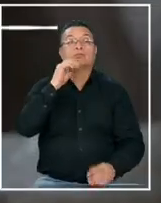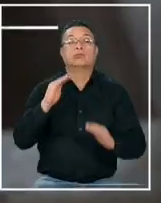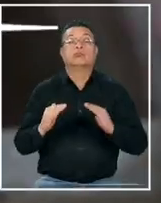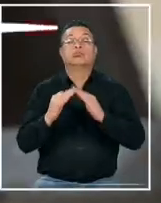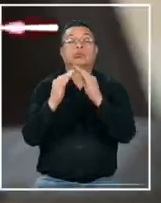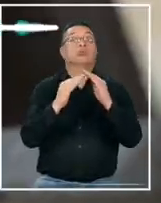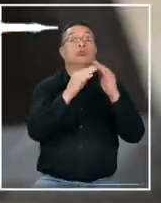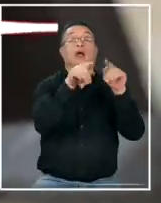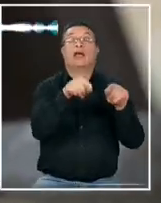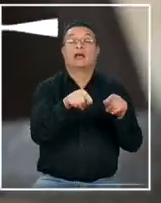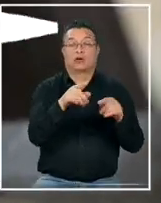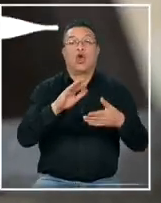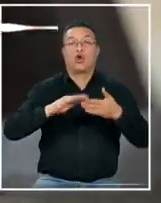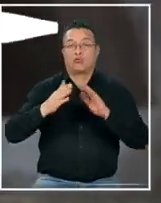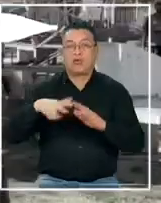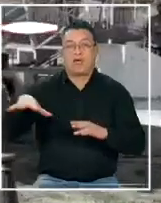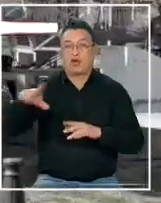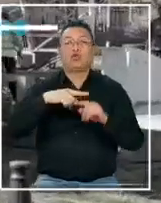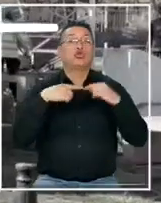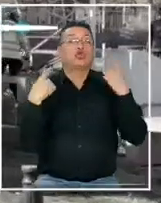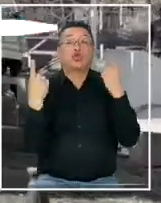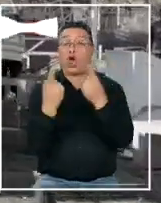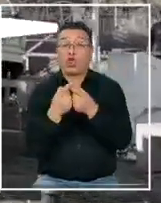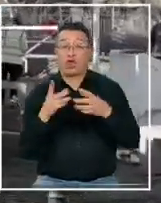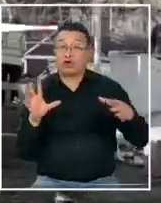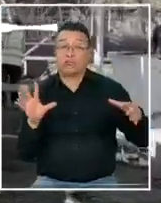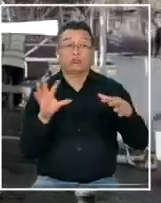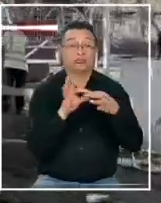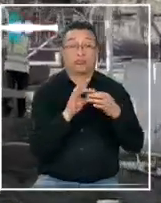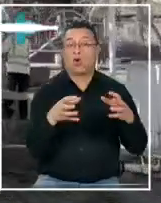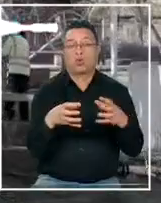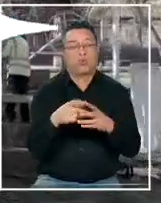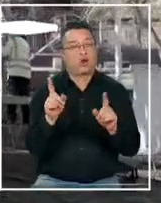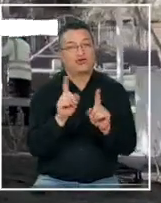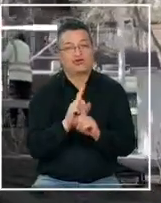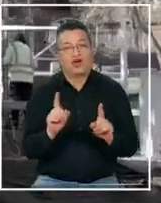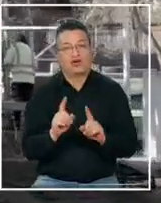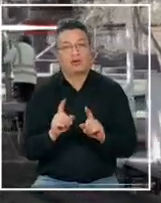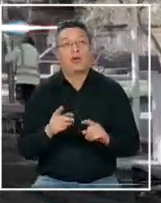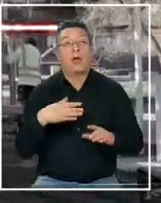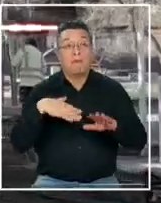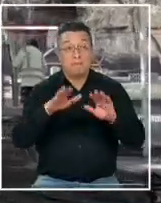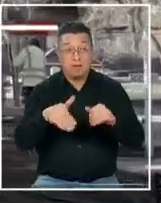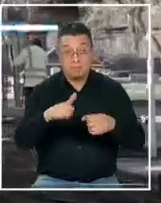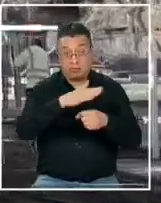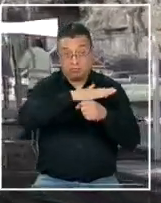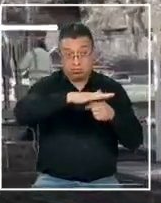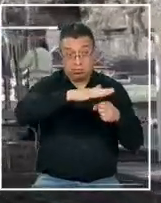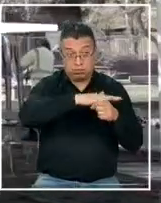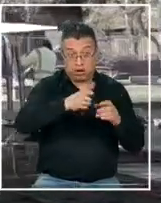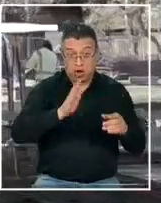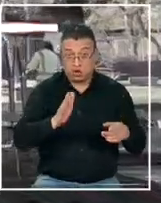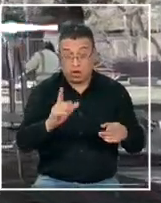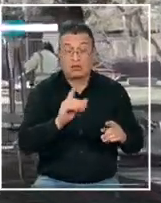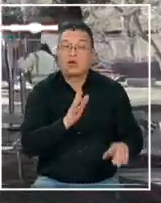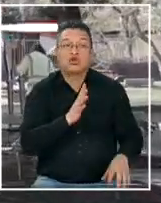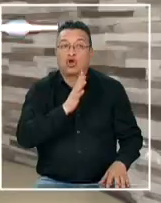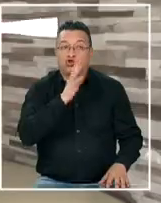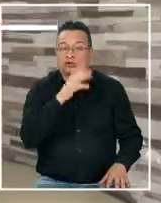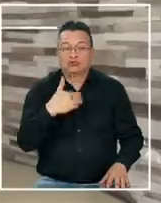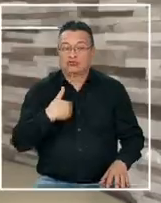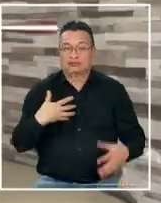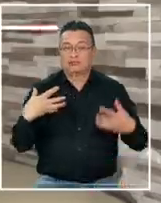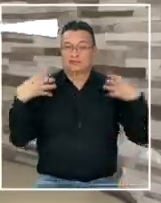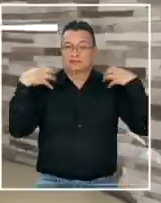Hizo una comunidad y no todos están conectados con los grupos. ¿Van a seguir desarmando el mausoleo? No lo sabemos porque no me hago